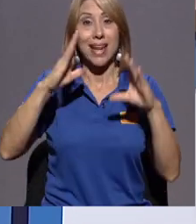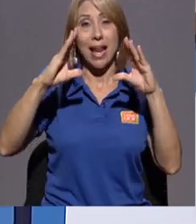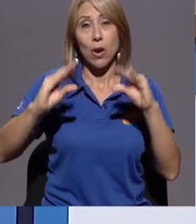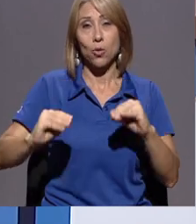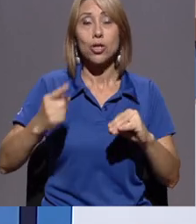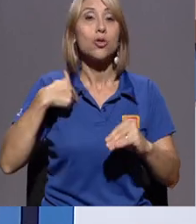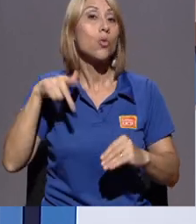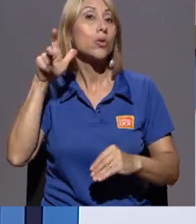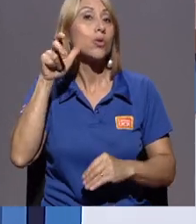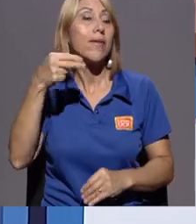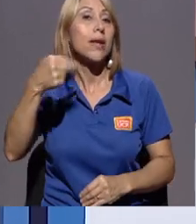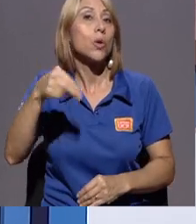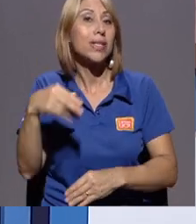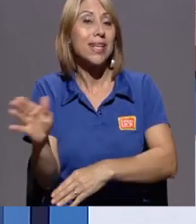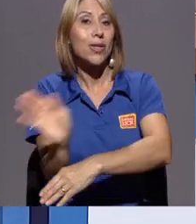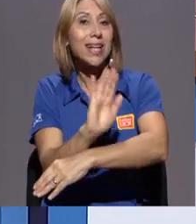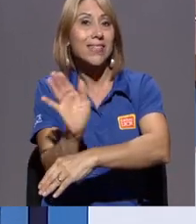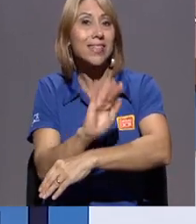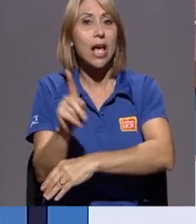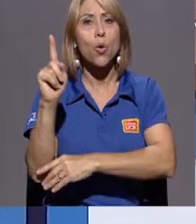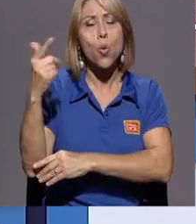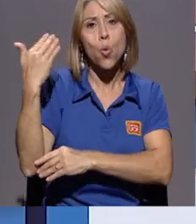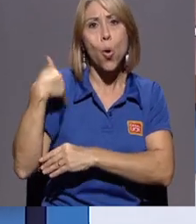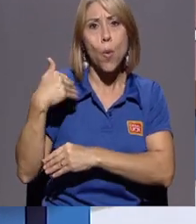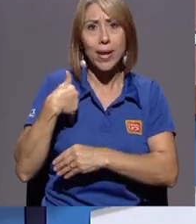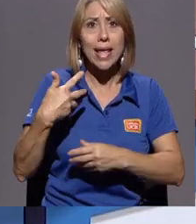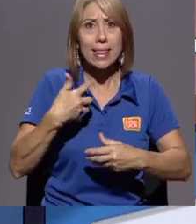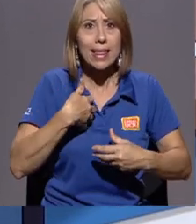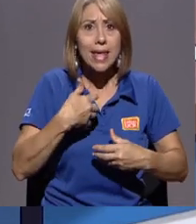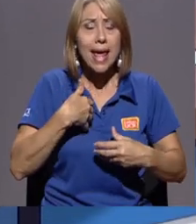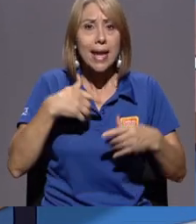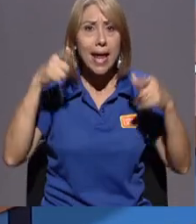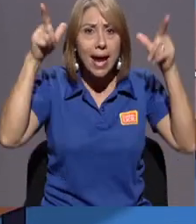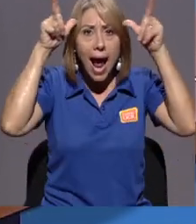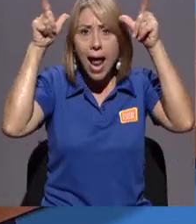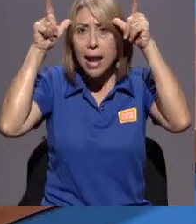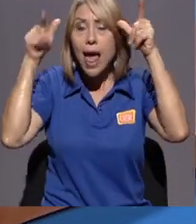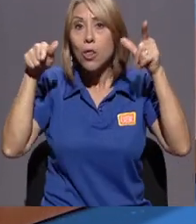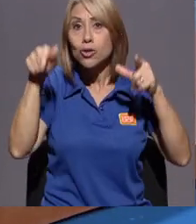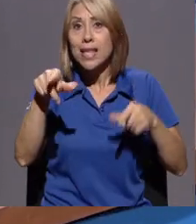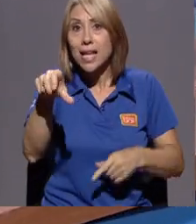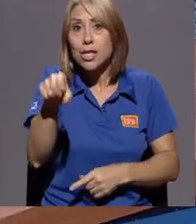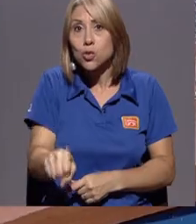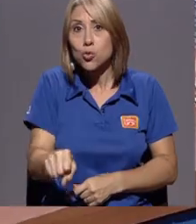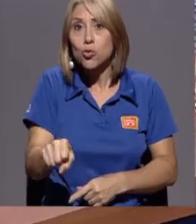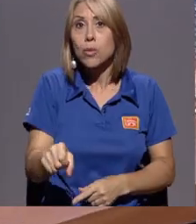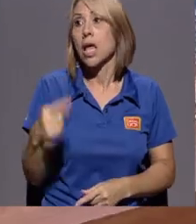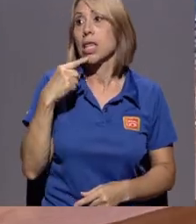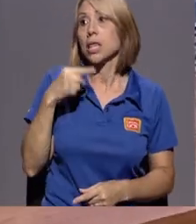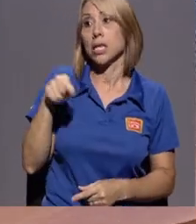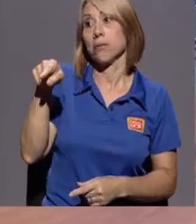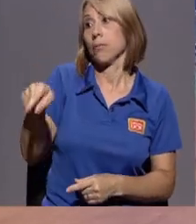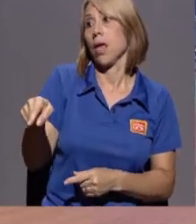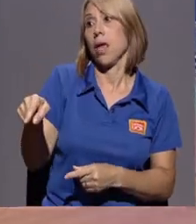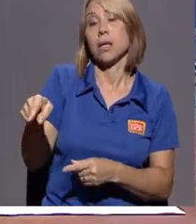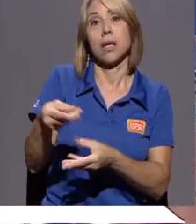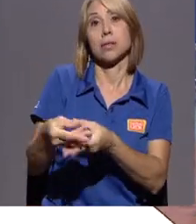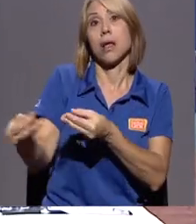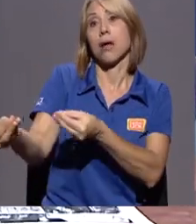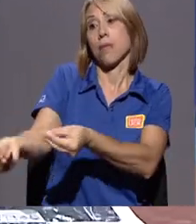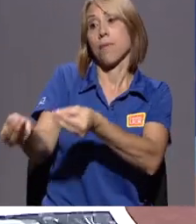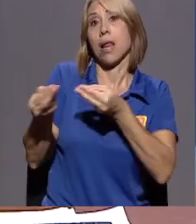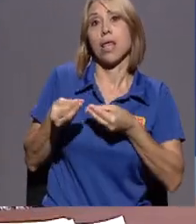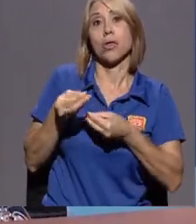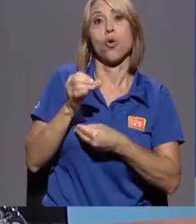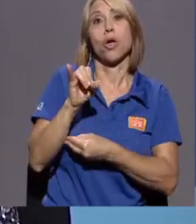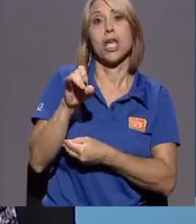televisión a un ganadero allá en la zona, donde decía, estas tierras me las asignó a mi élite, con lo que en aquel entonces